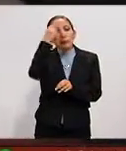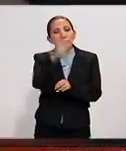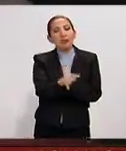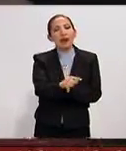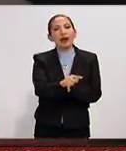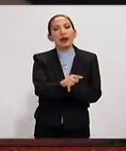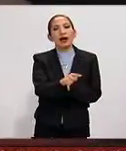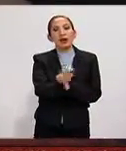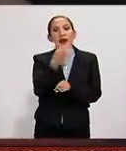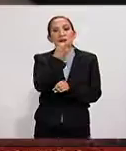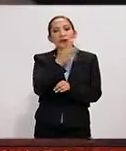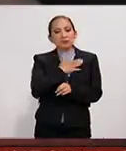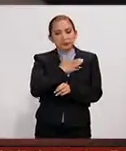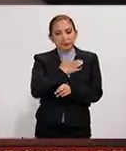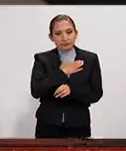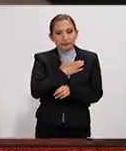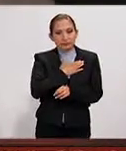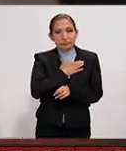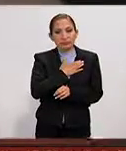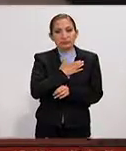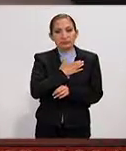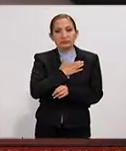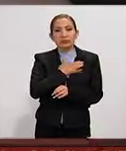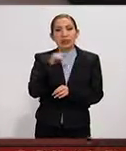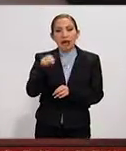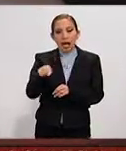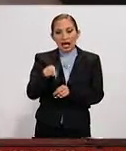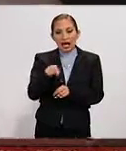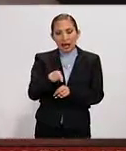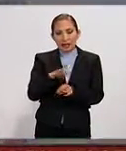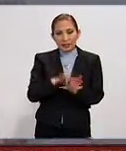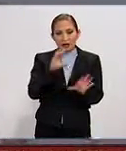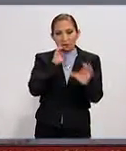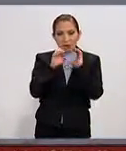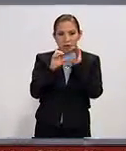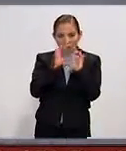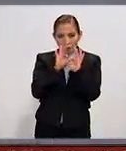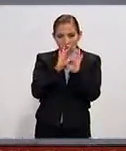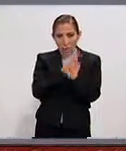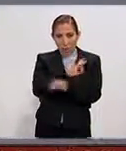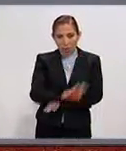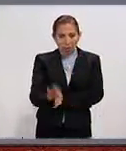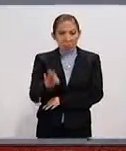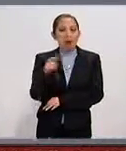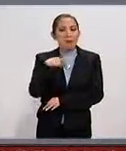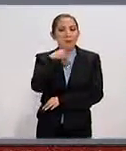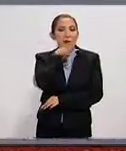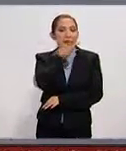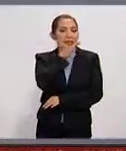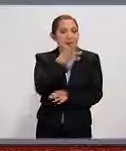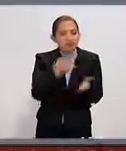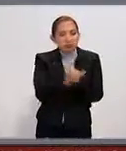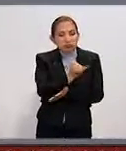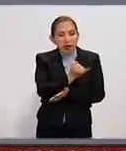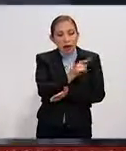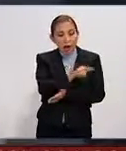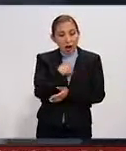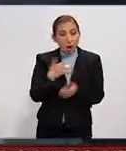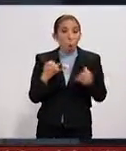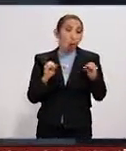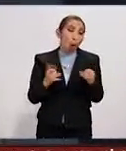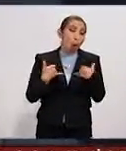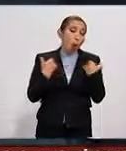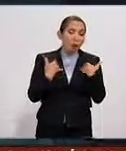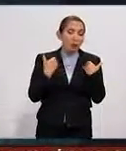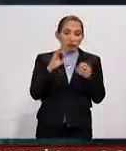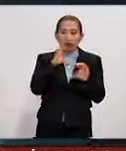que nos notifiquen. Hay muchas formas de comunicación que pueden tener los padres de familia o incluso los jóvenes